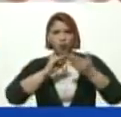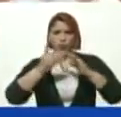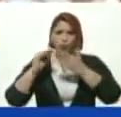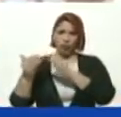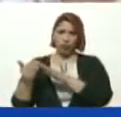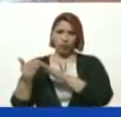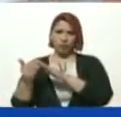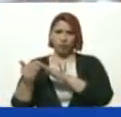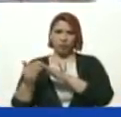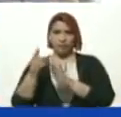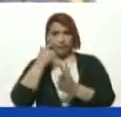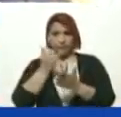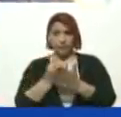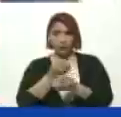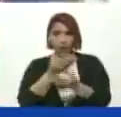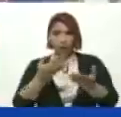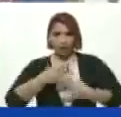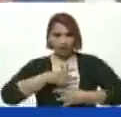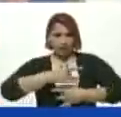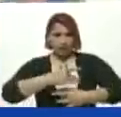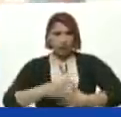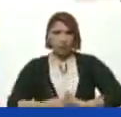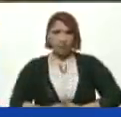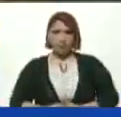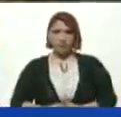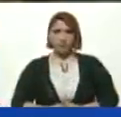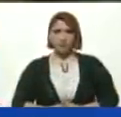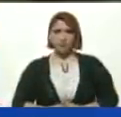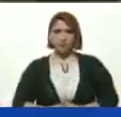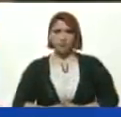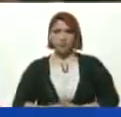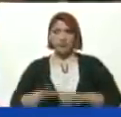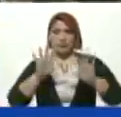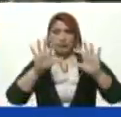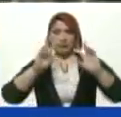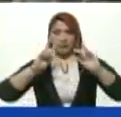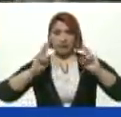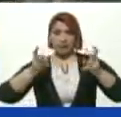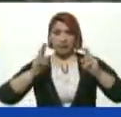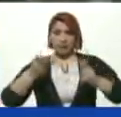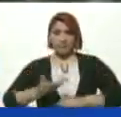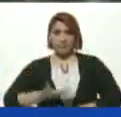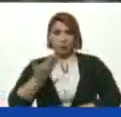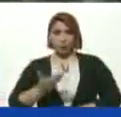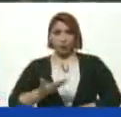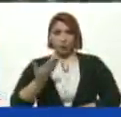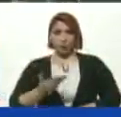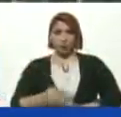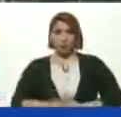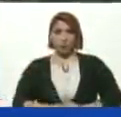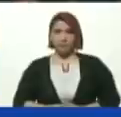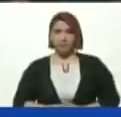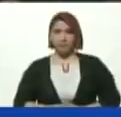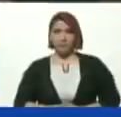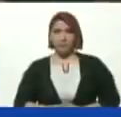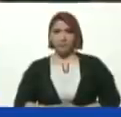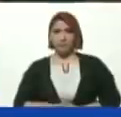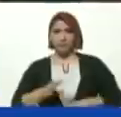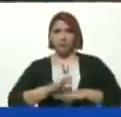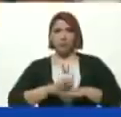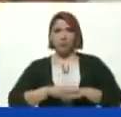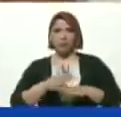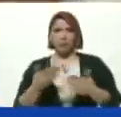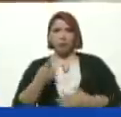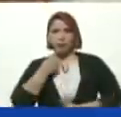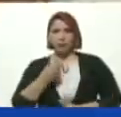Fíjense ustedes Que interesante Estos diez vértices Es muy importante Porque Dice De